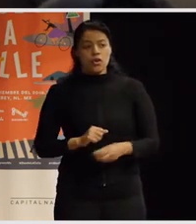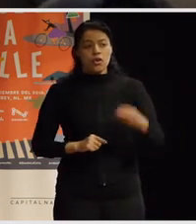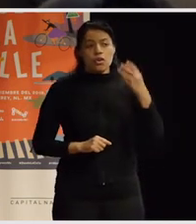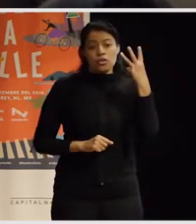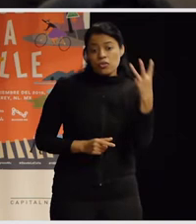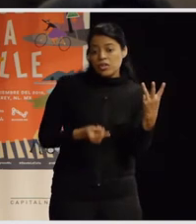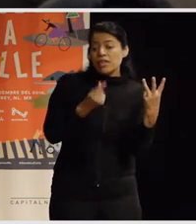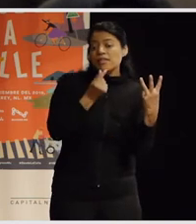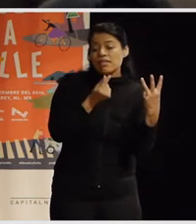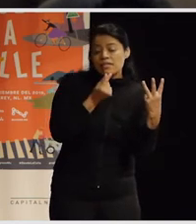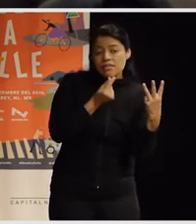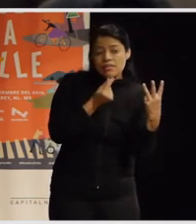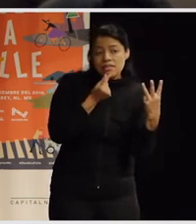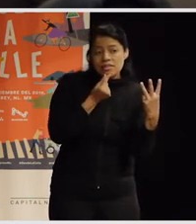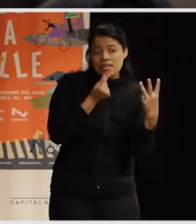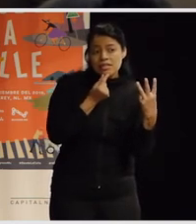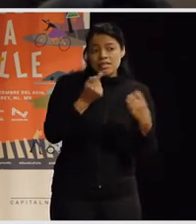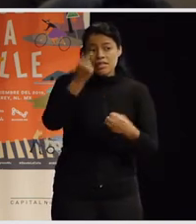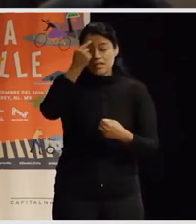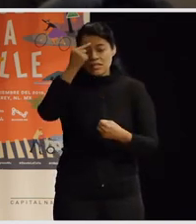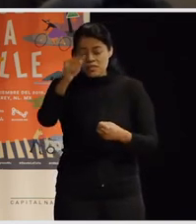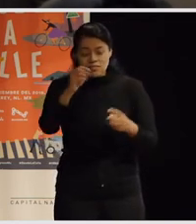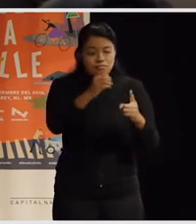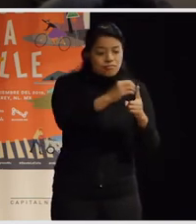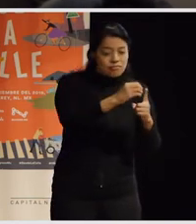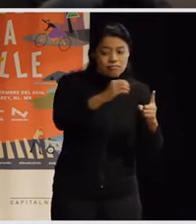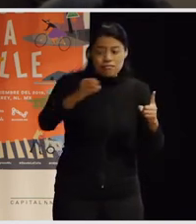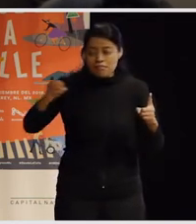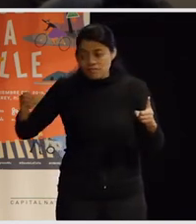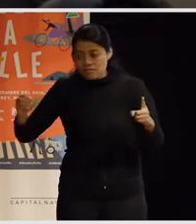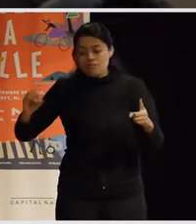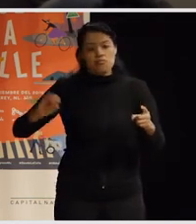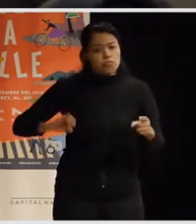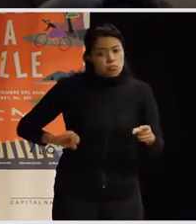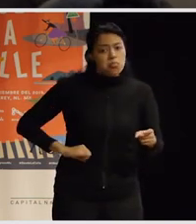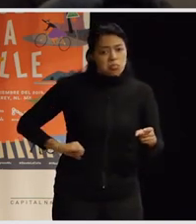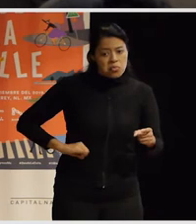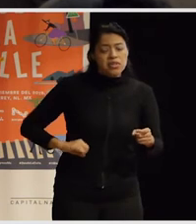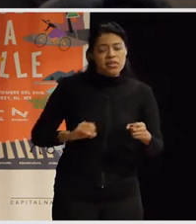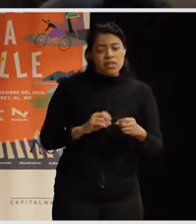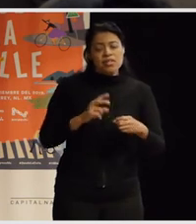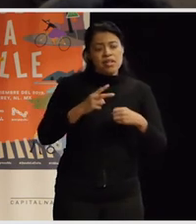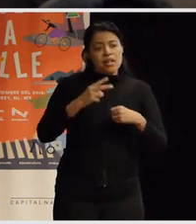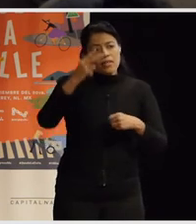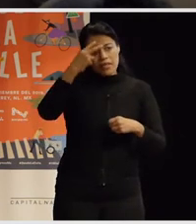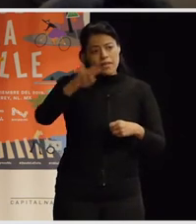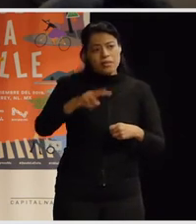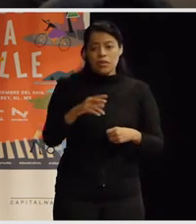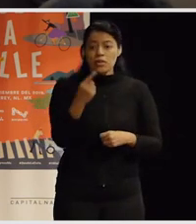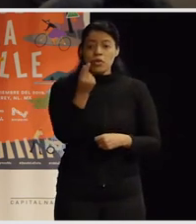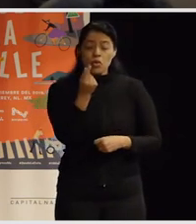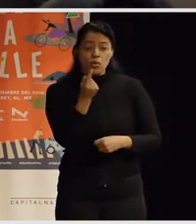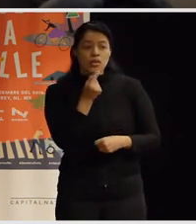niñas que están facilitando procesos organizativos bien interesantes en México, una de ellas de 10